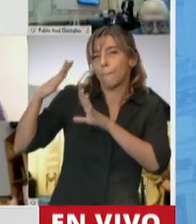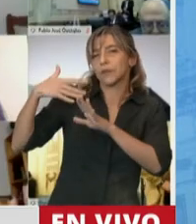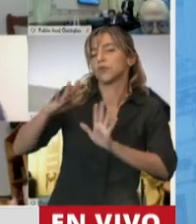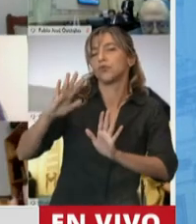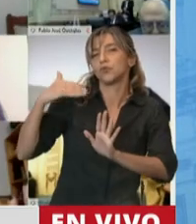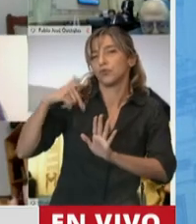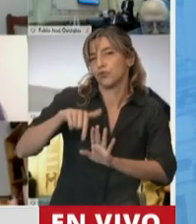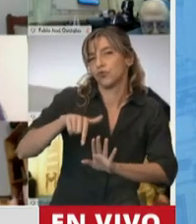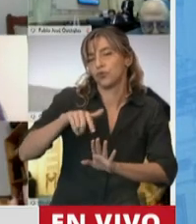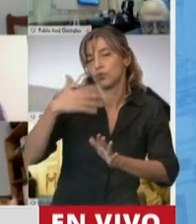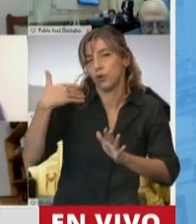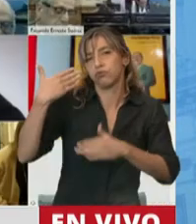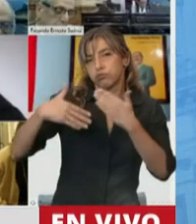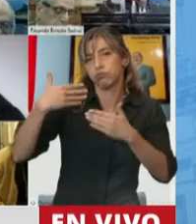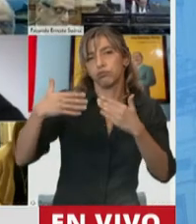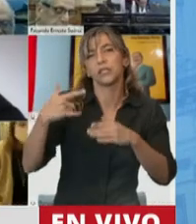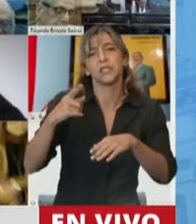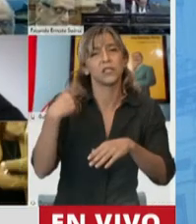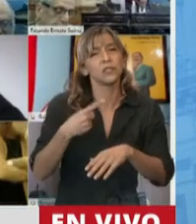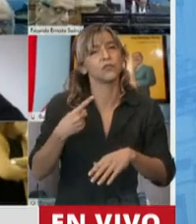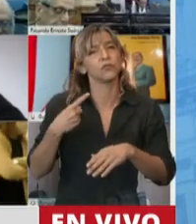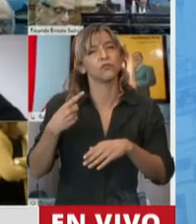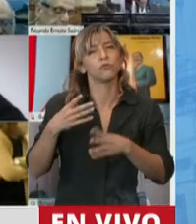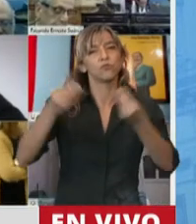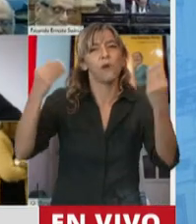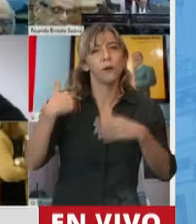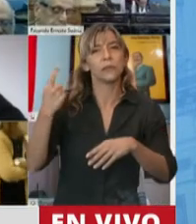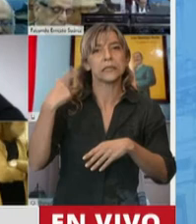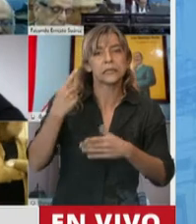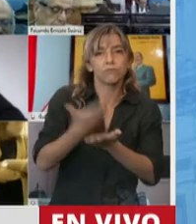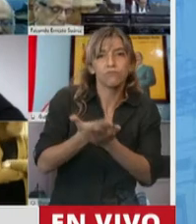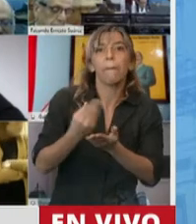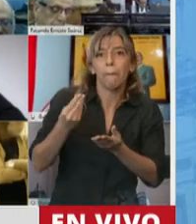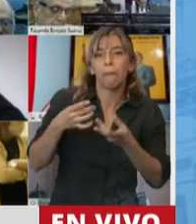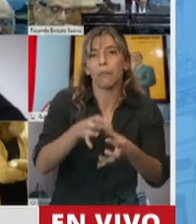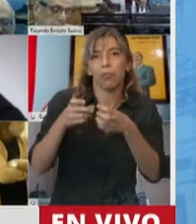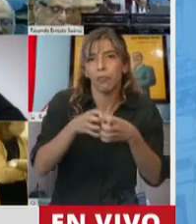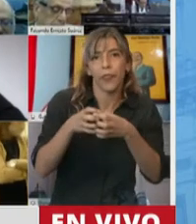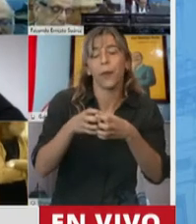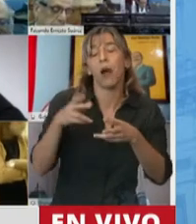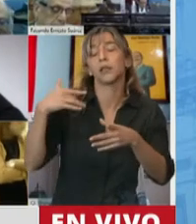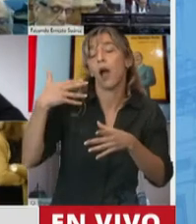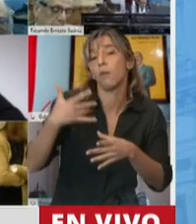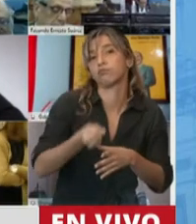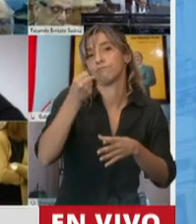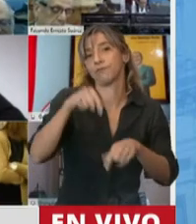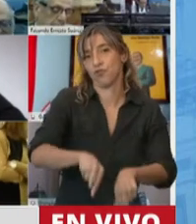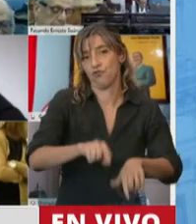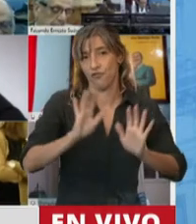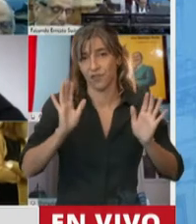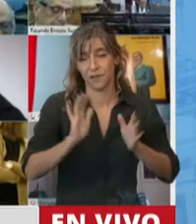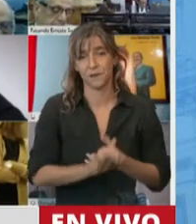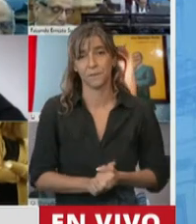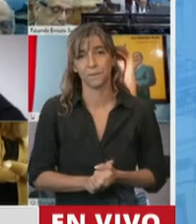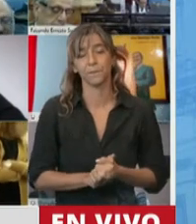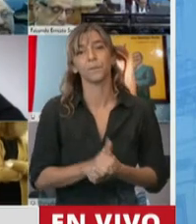que también se ha intentado debatir en el marco de esta Cámara de Diputados de la Nación. Venimos a regular algo que